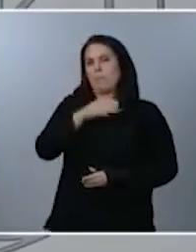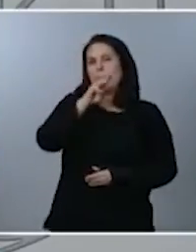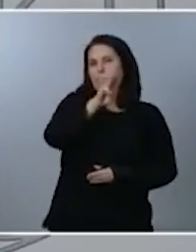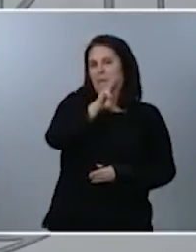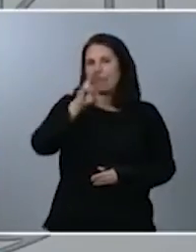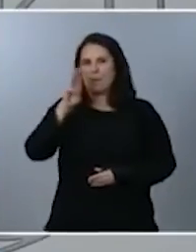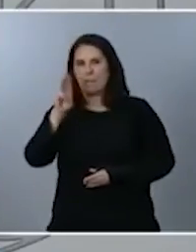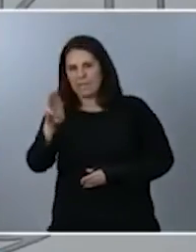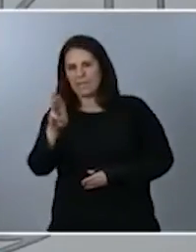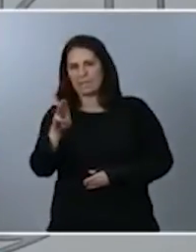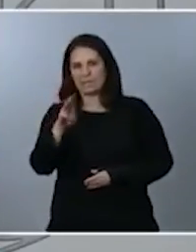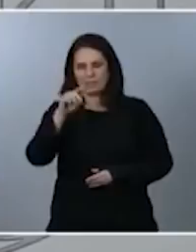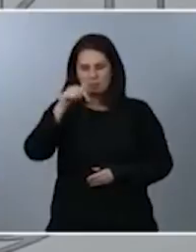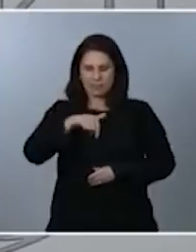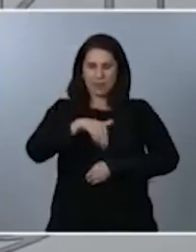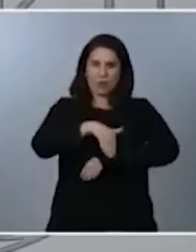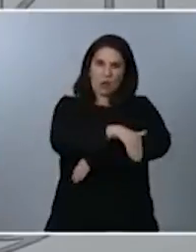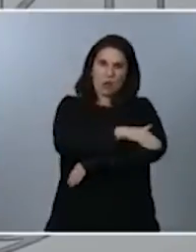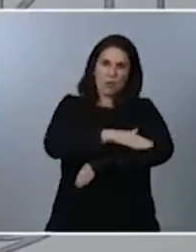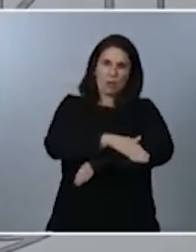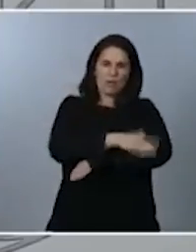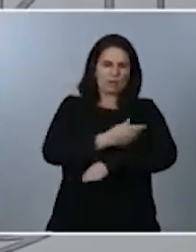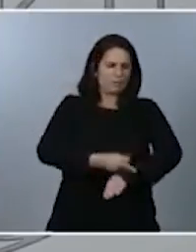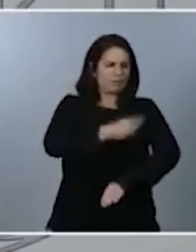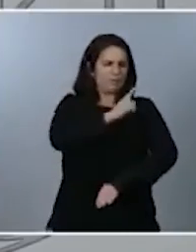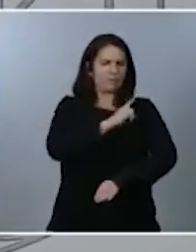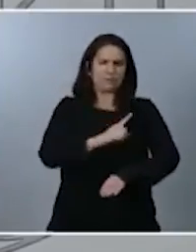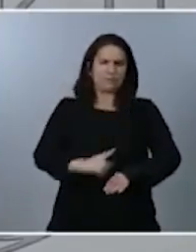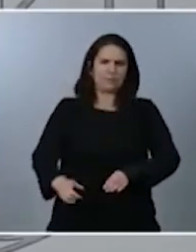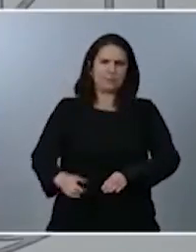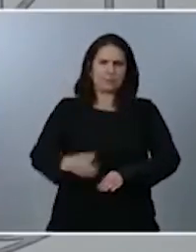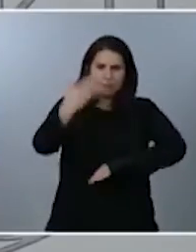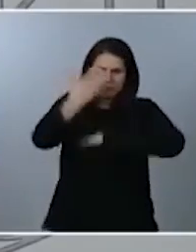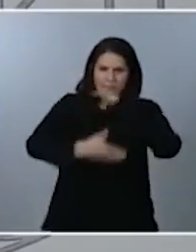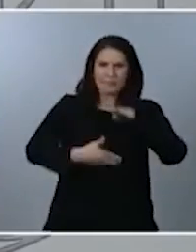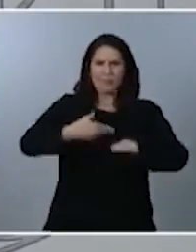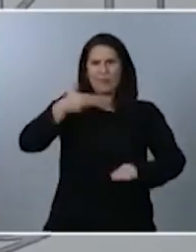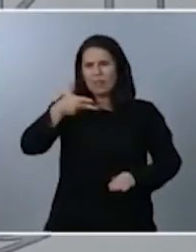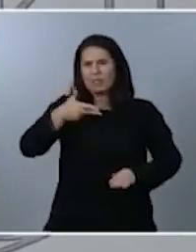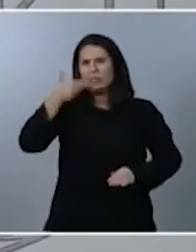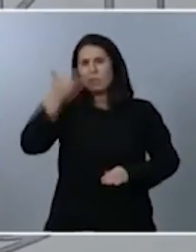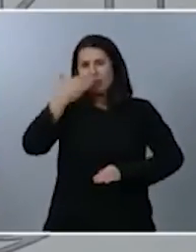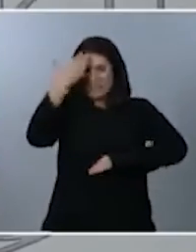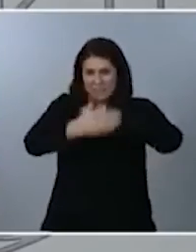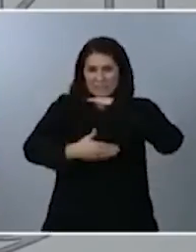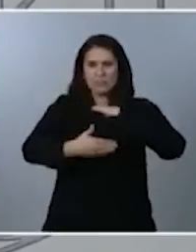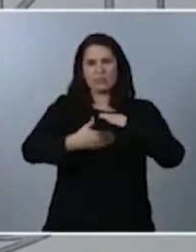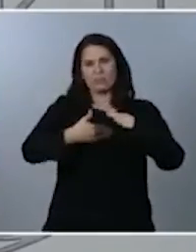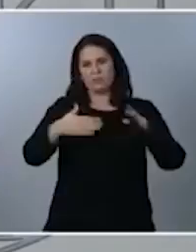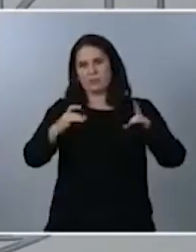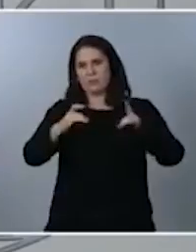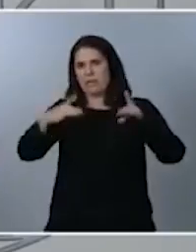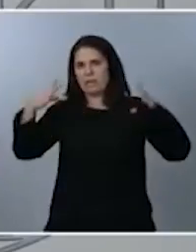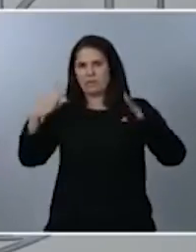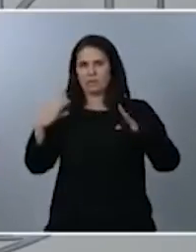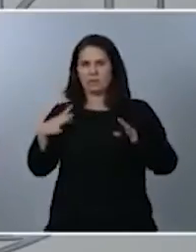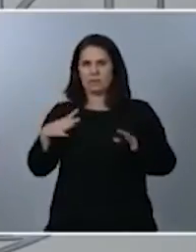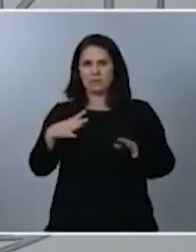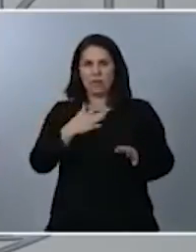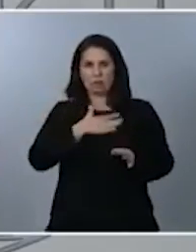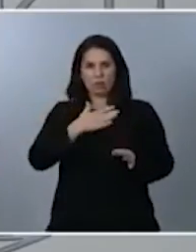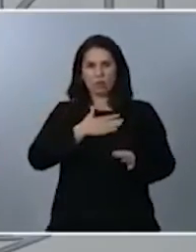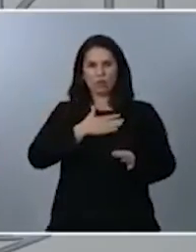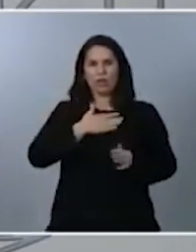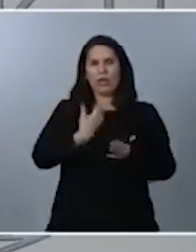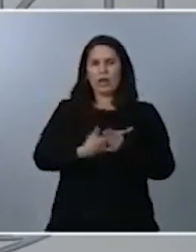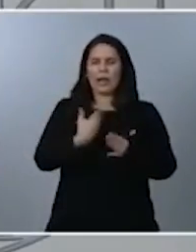tremendamente sensible ante la restricción de los derechos fundamentales y consideramos que la única garantía real que se